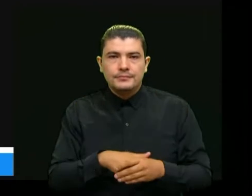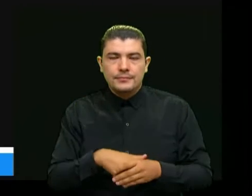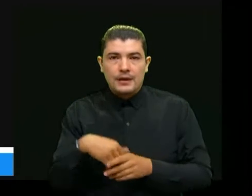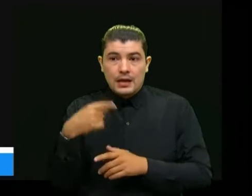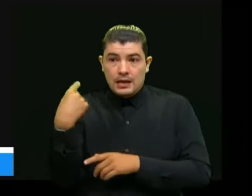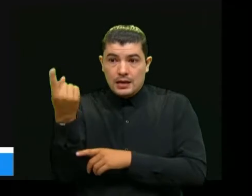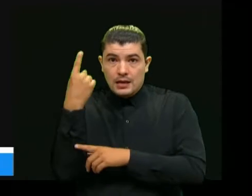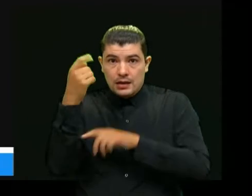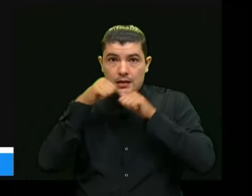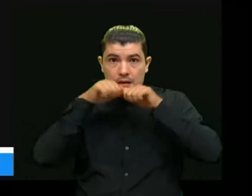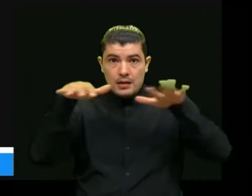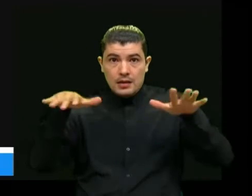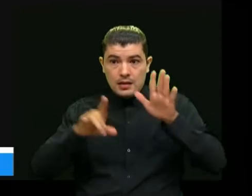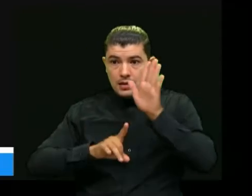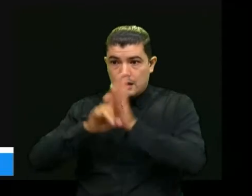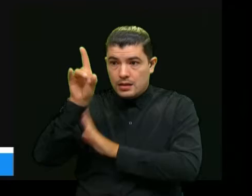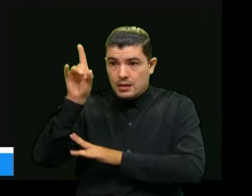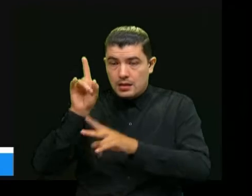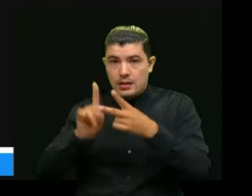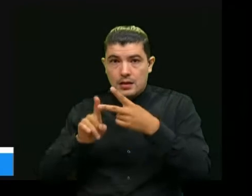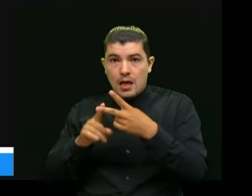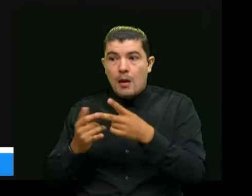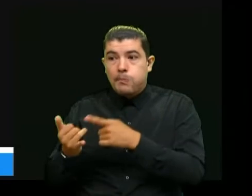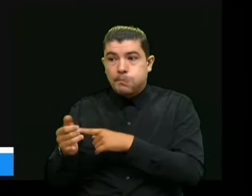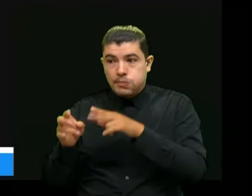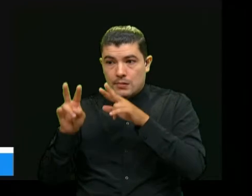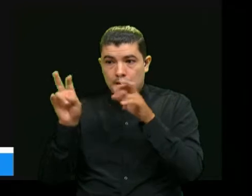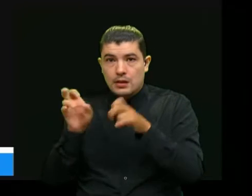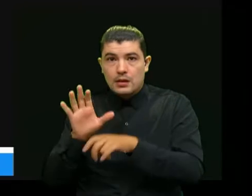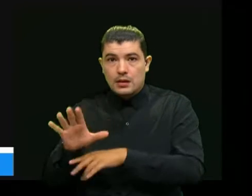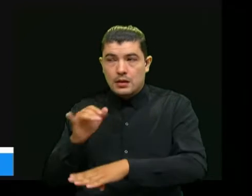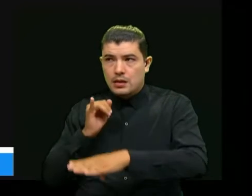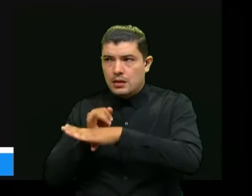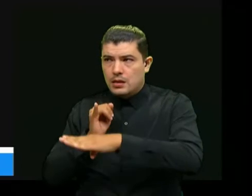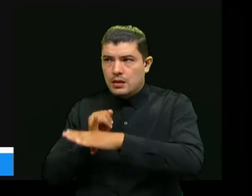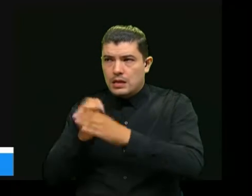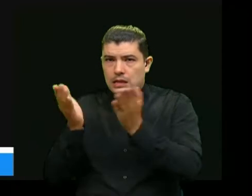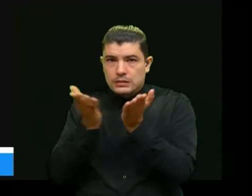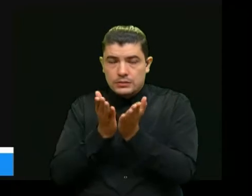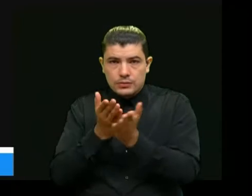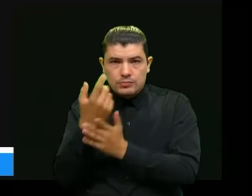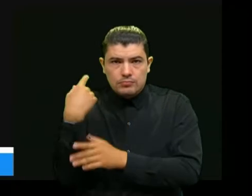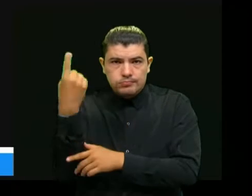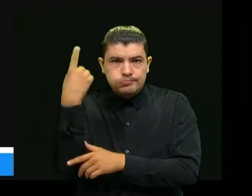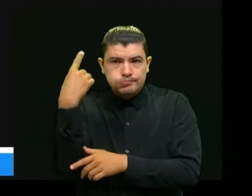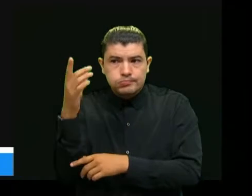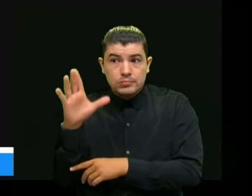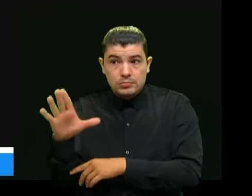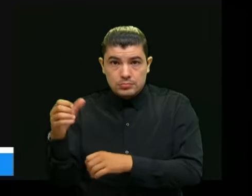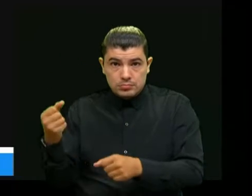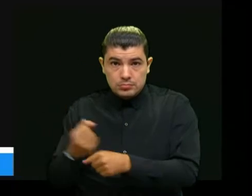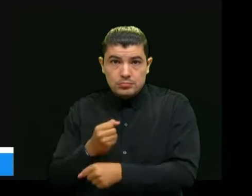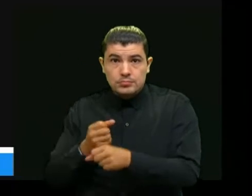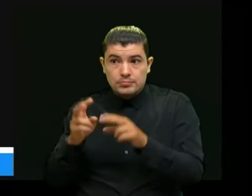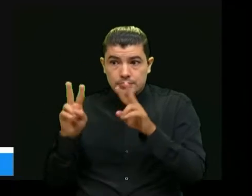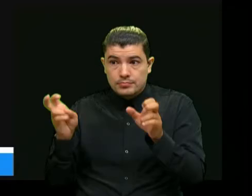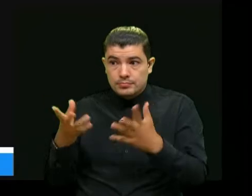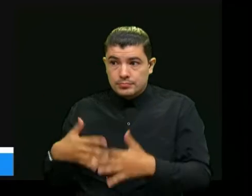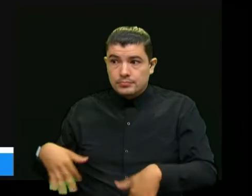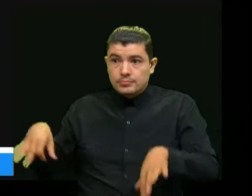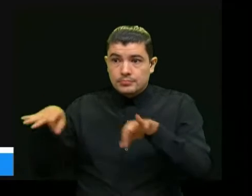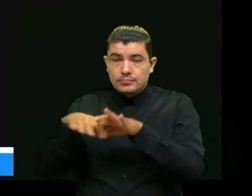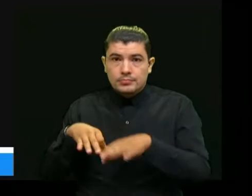políticas públicas y el desarrollo tenemos allí el Instituto de Estudios Políticos que viene haciendo unos trabajos muy importantes